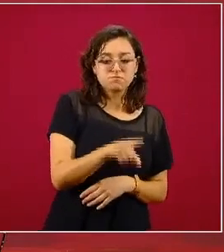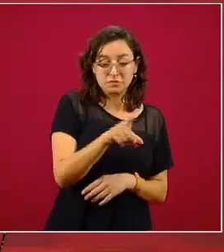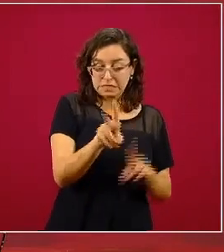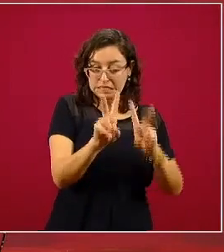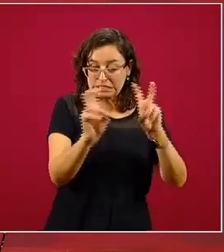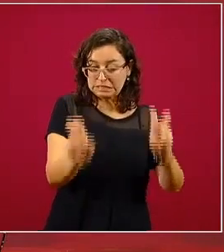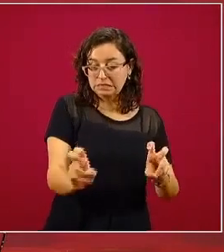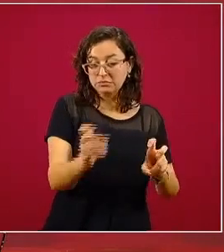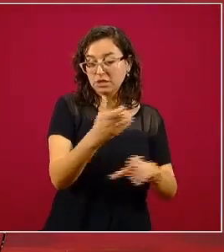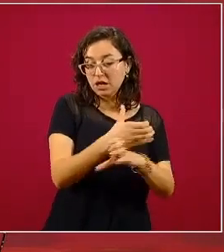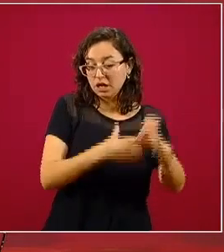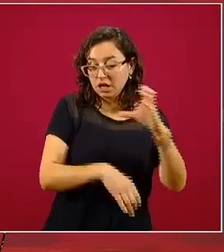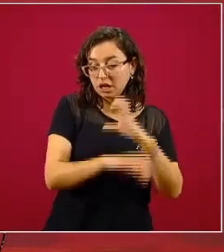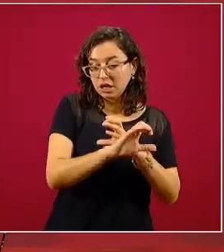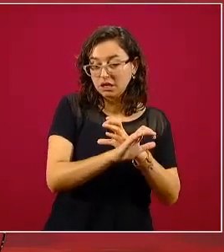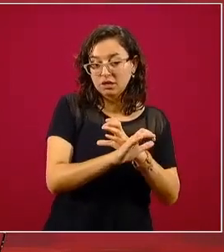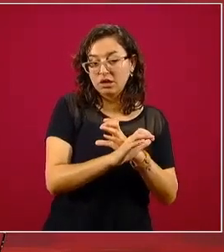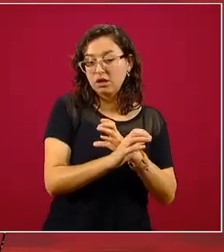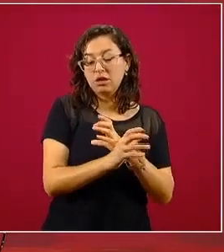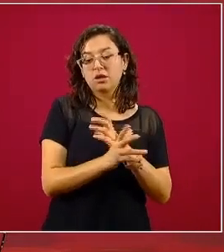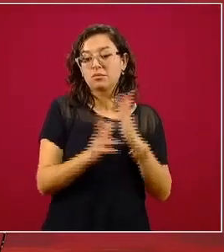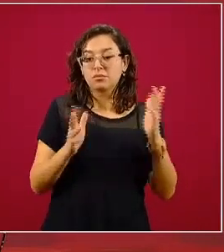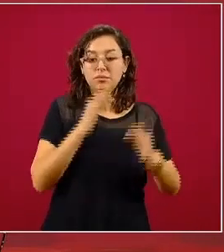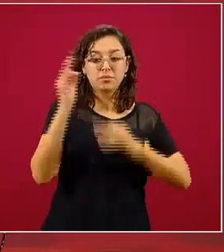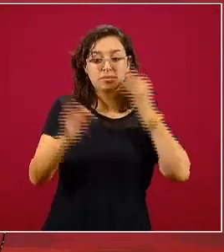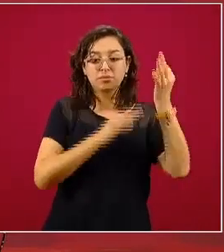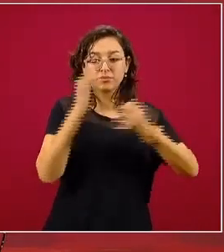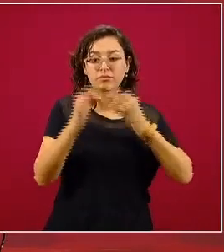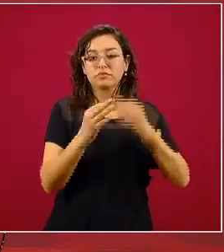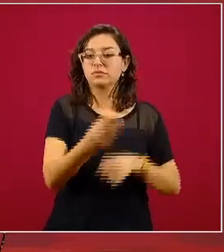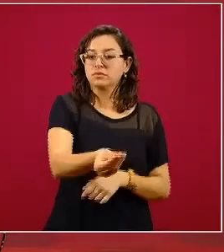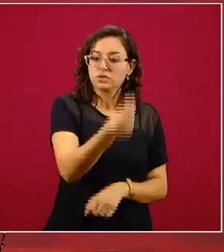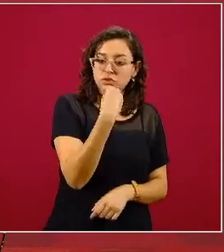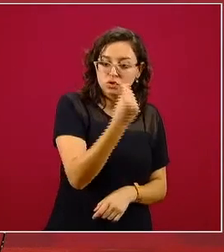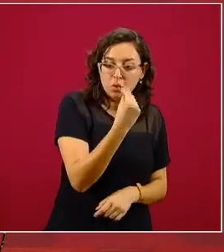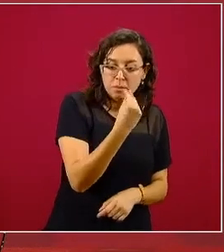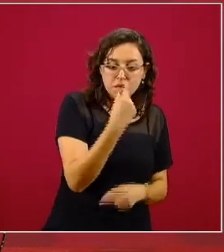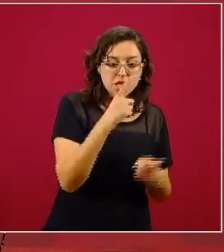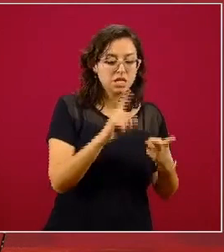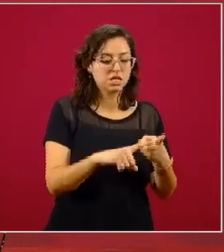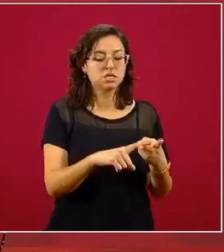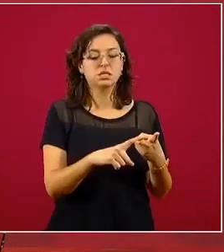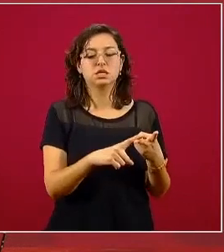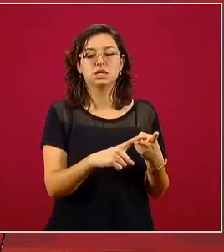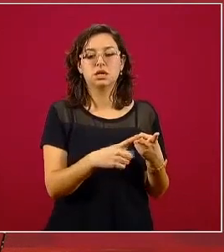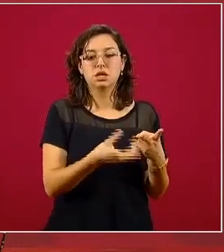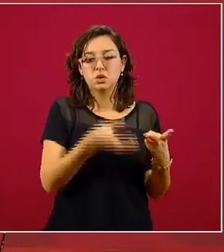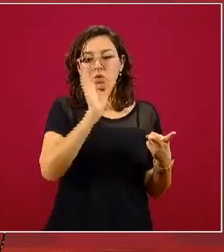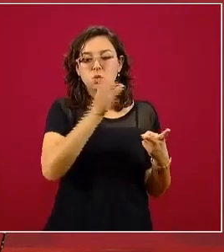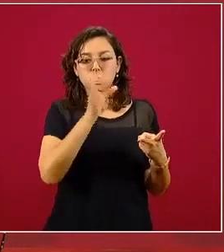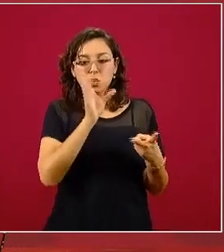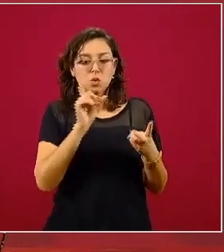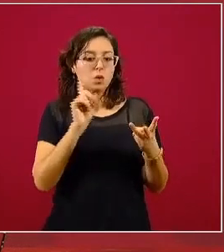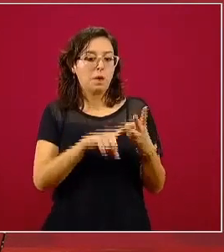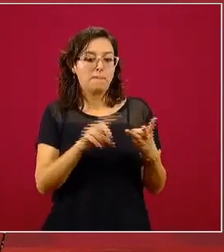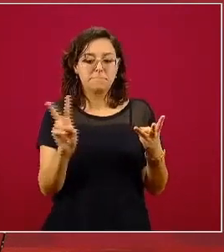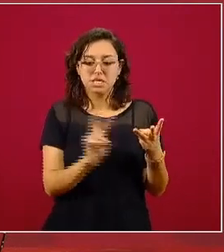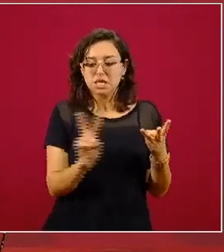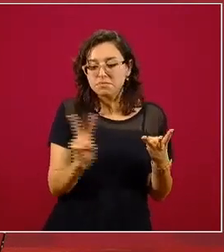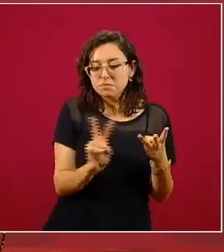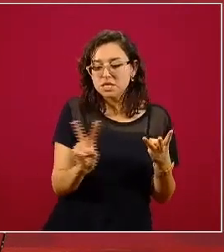productos que a veces se promocionan como alimentos, a veces se promocionan como complementos,